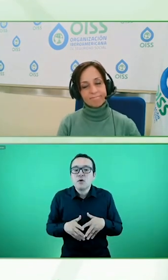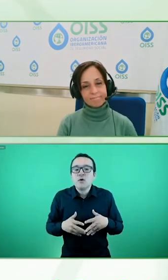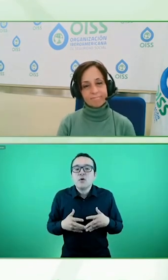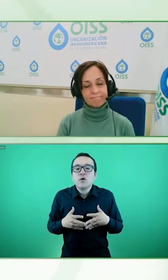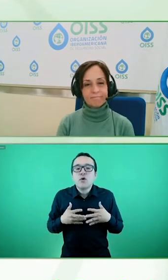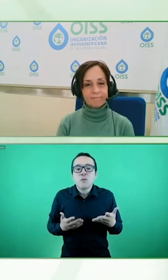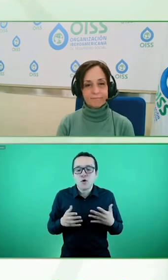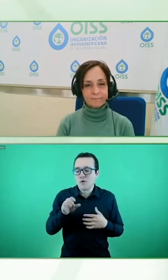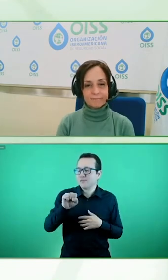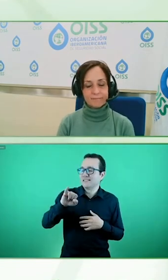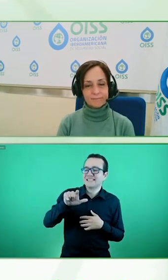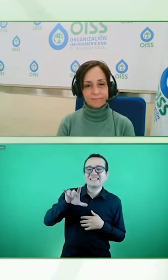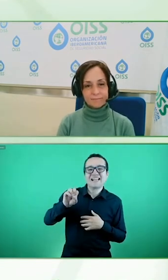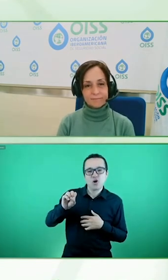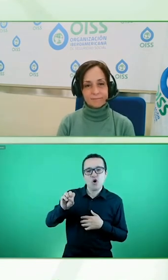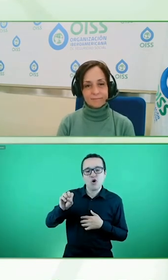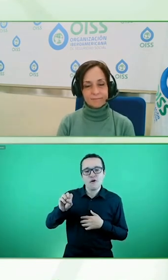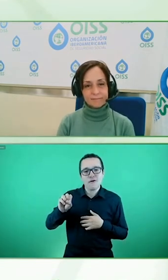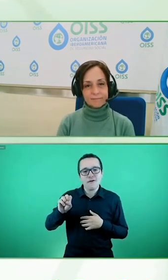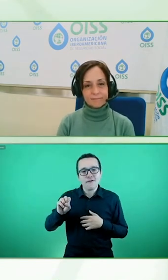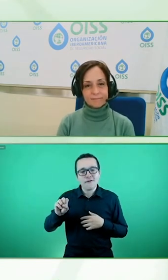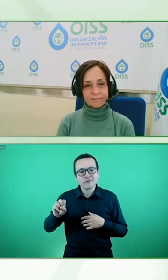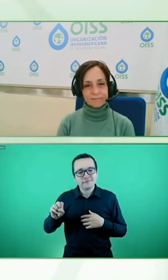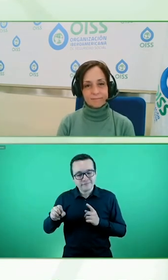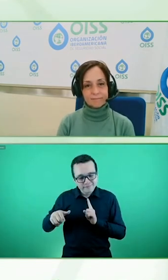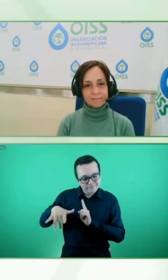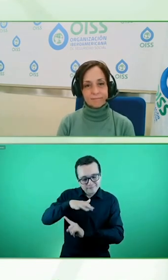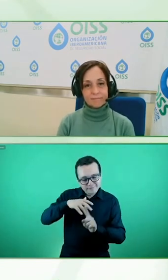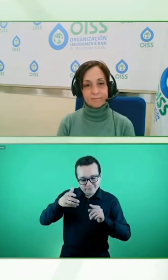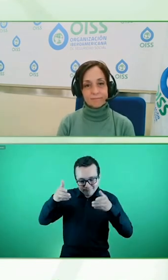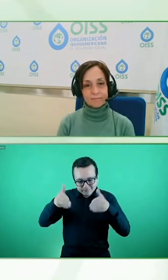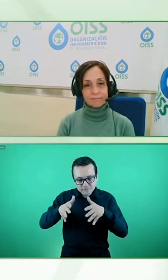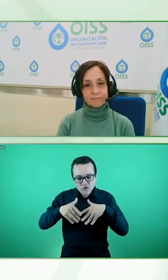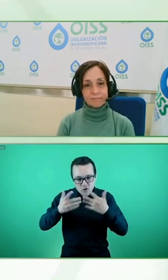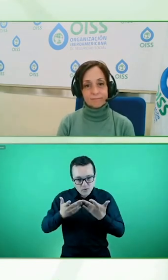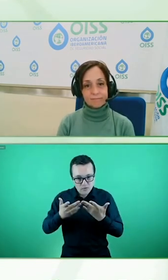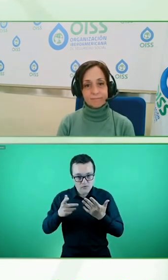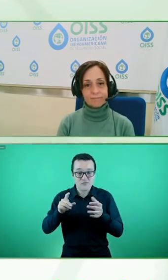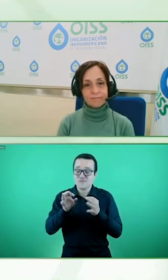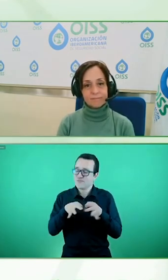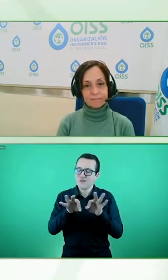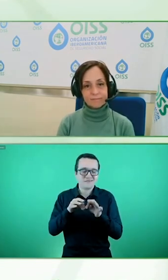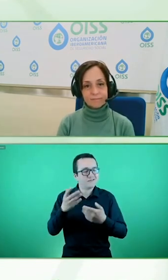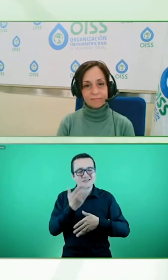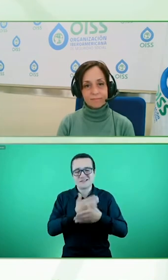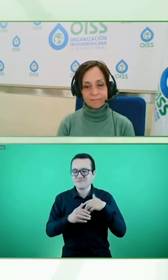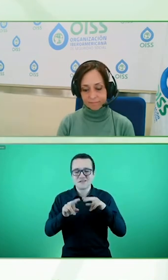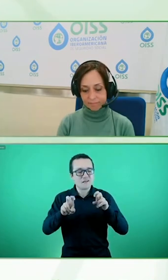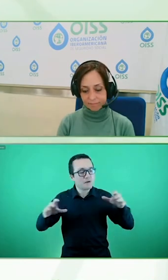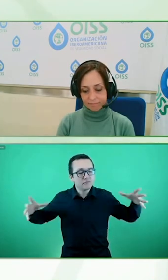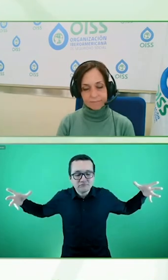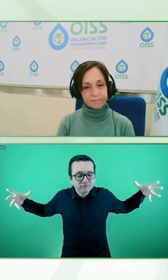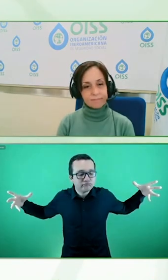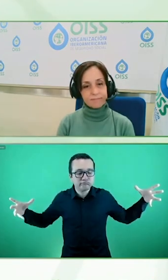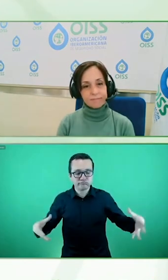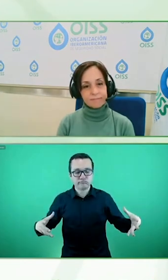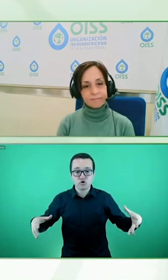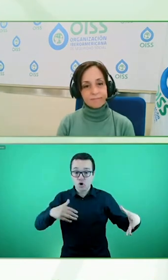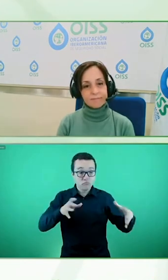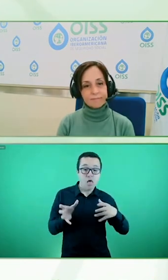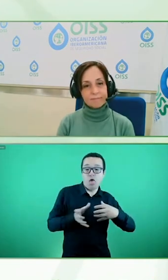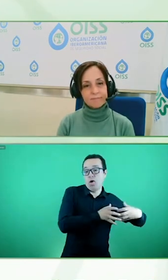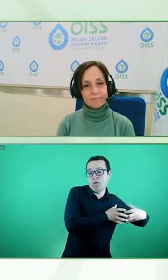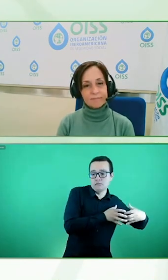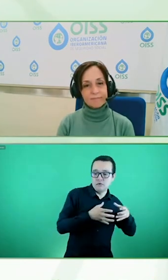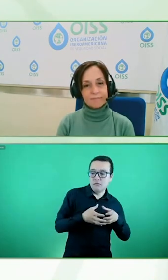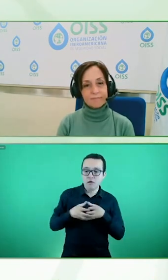gueto es importante que trabajemos la discapacidad todos juntos las compañías las empresas y si por eso por la parte de grupo social somos